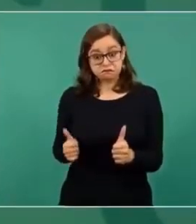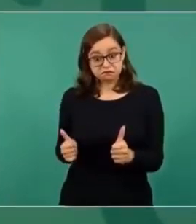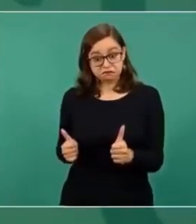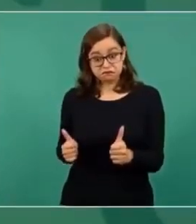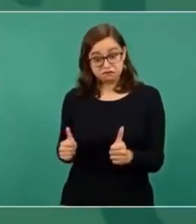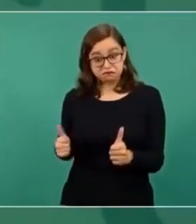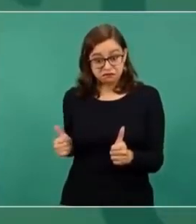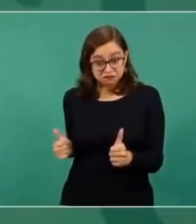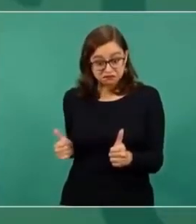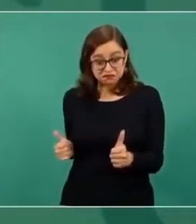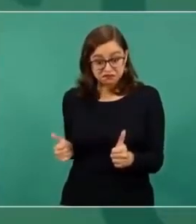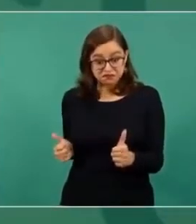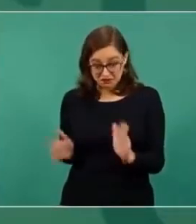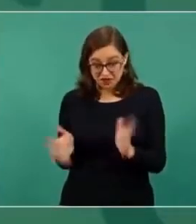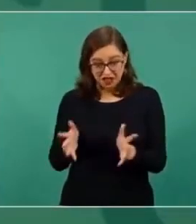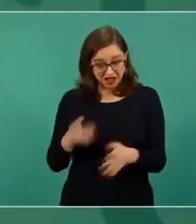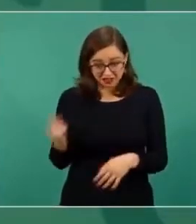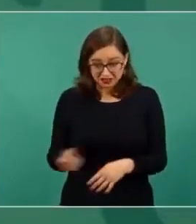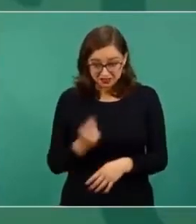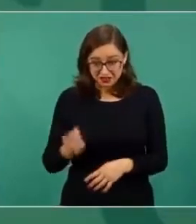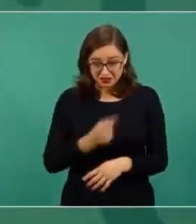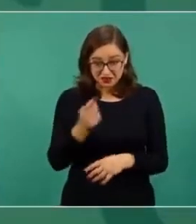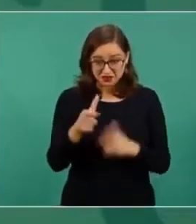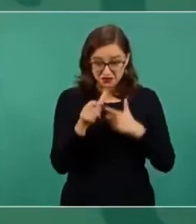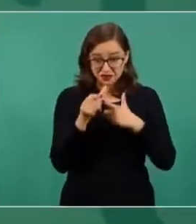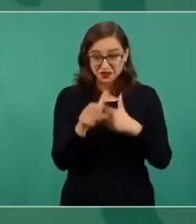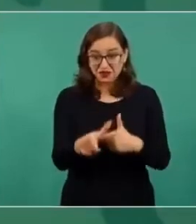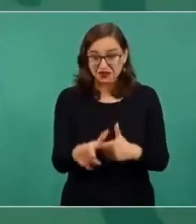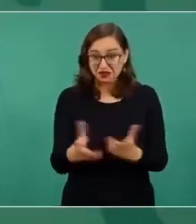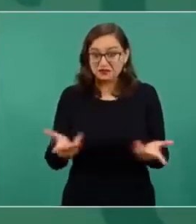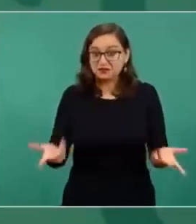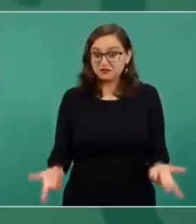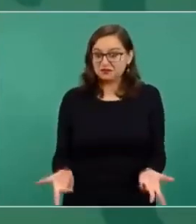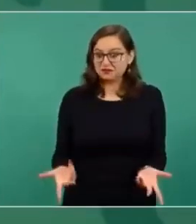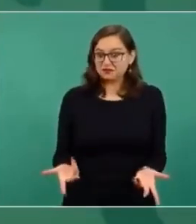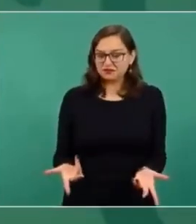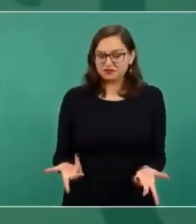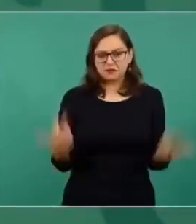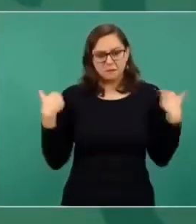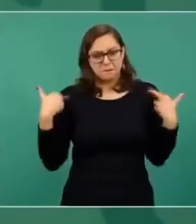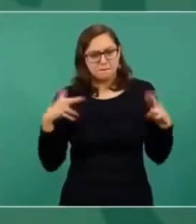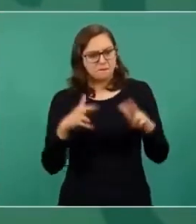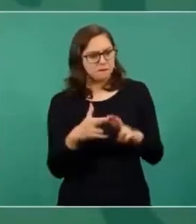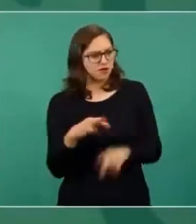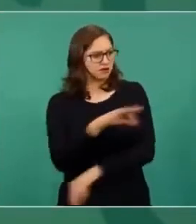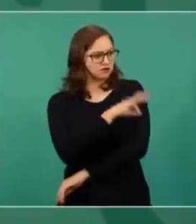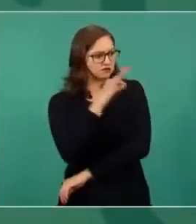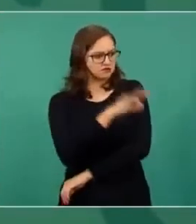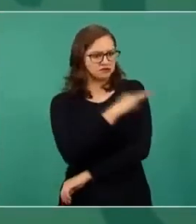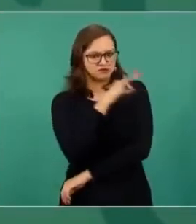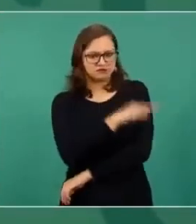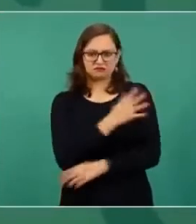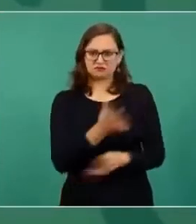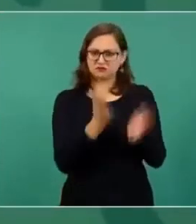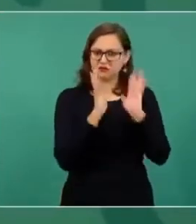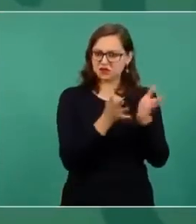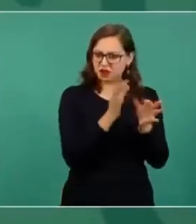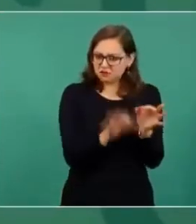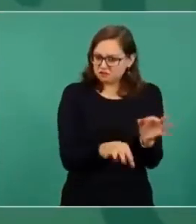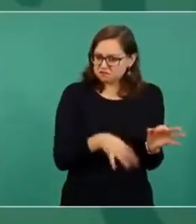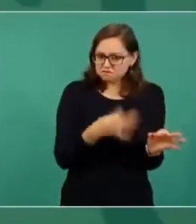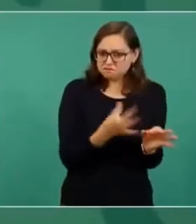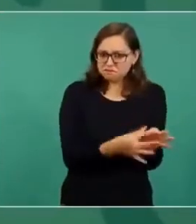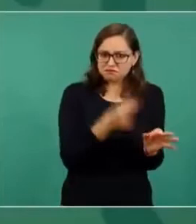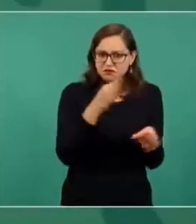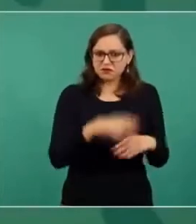Entonces, si ya se vacunó a maestros, si ya